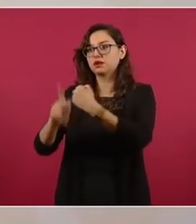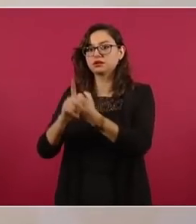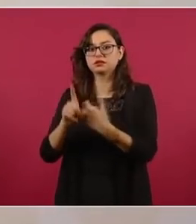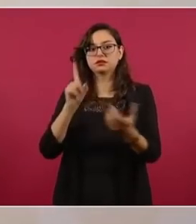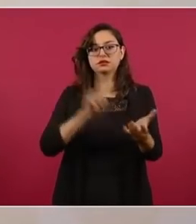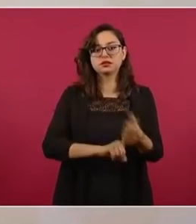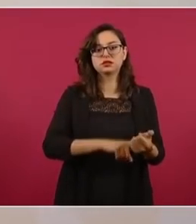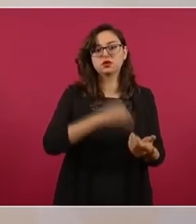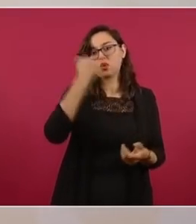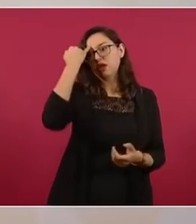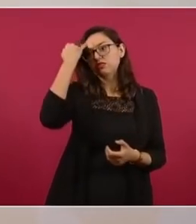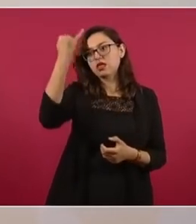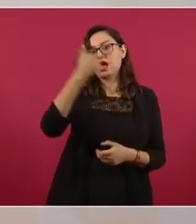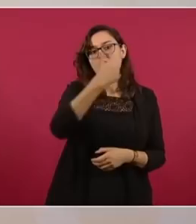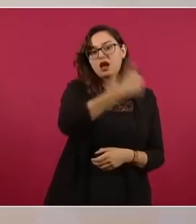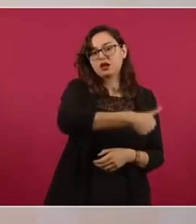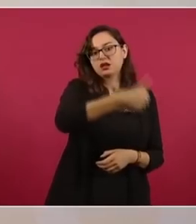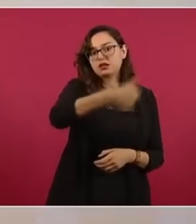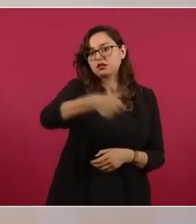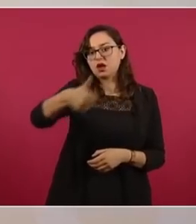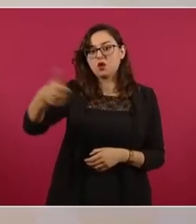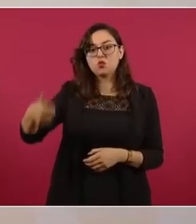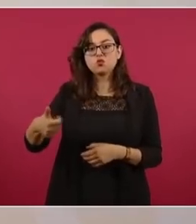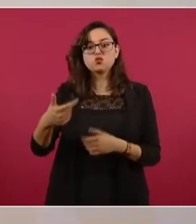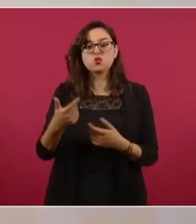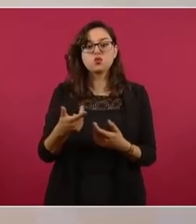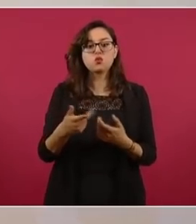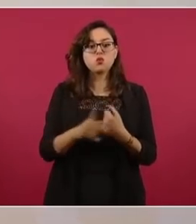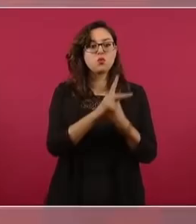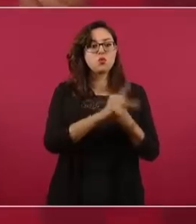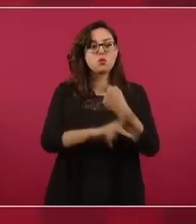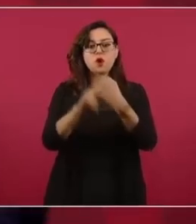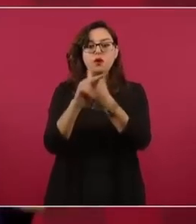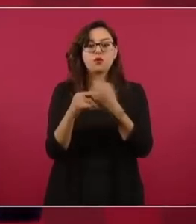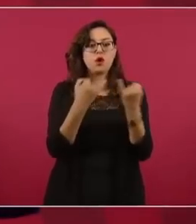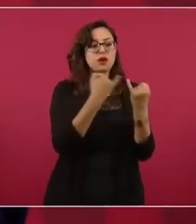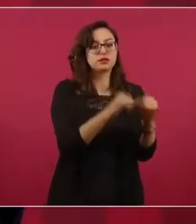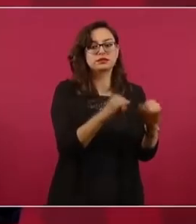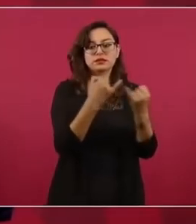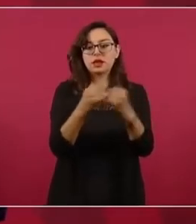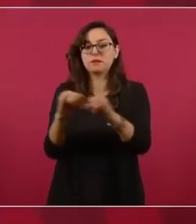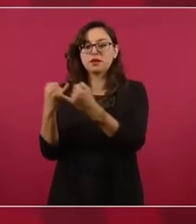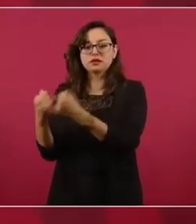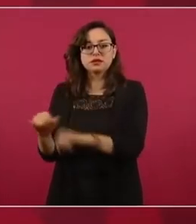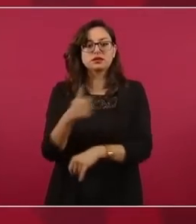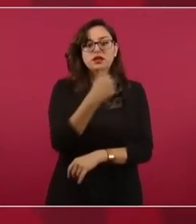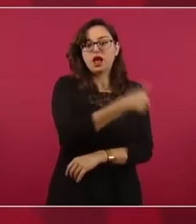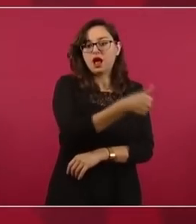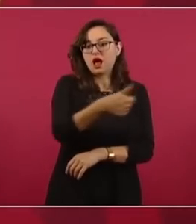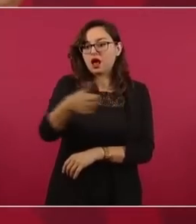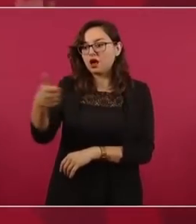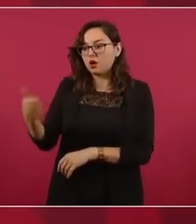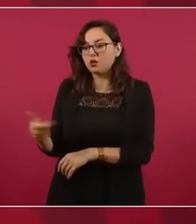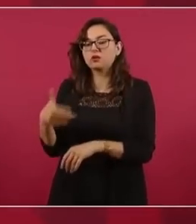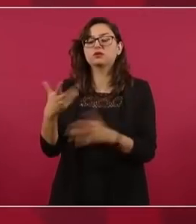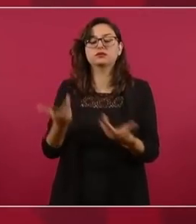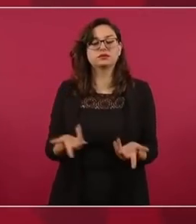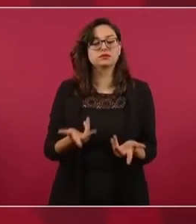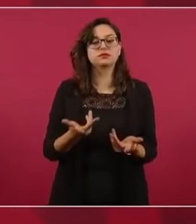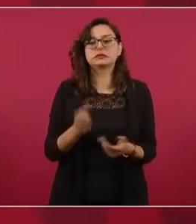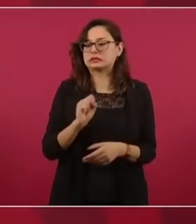somos independientes, claro que vamos a tener